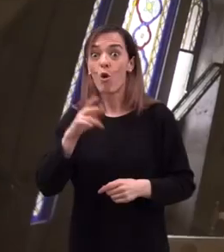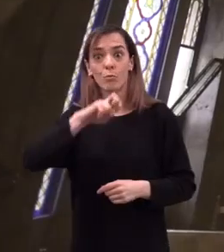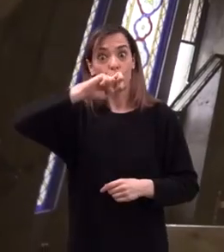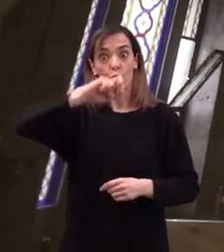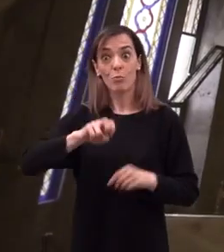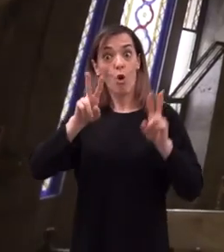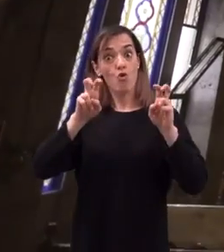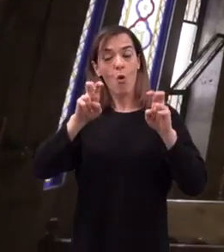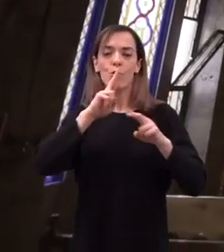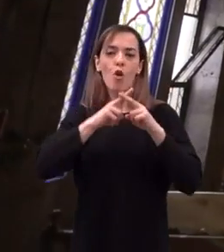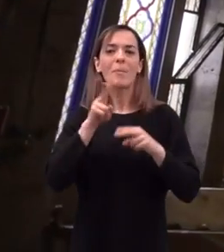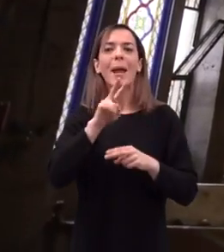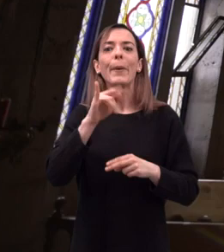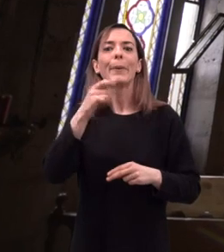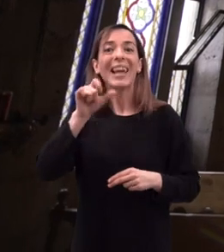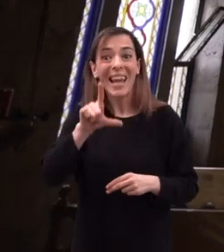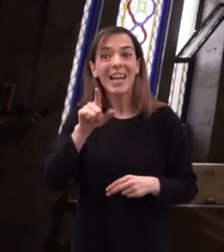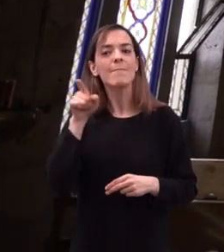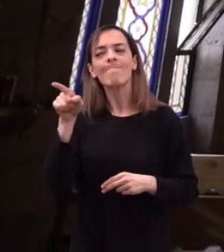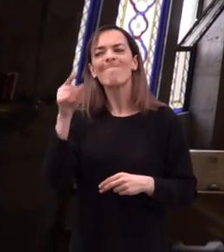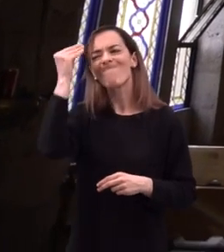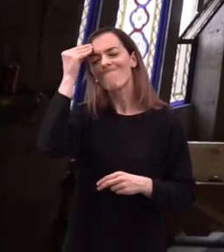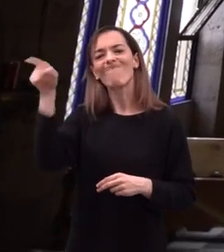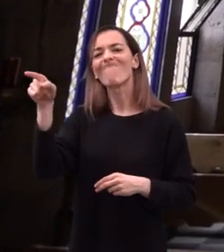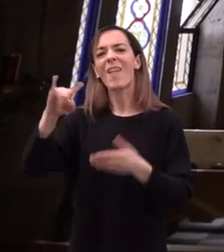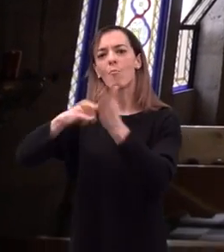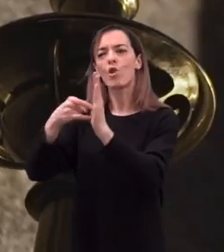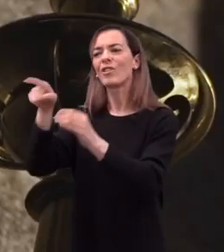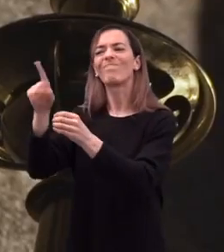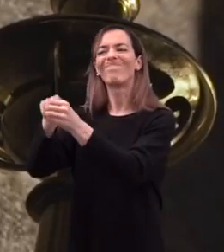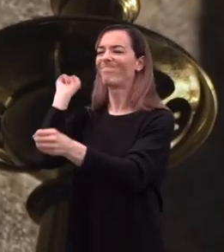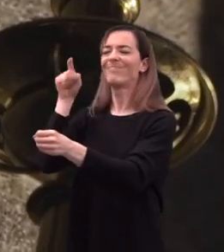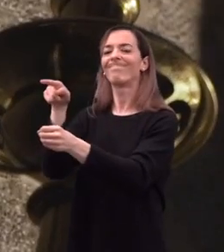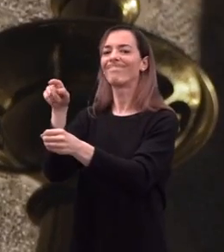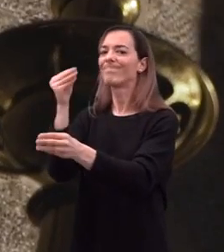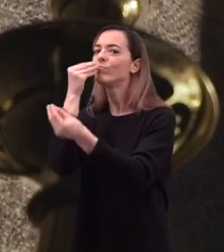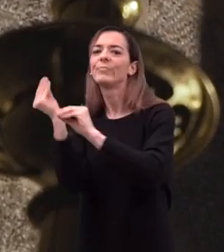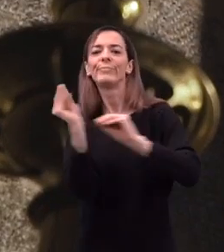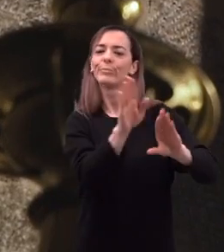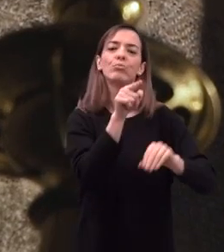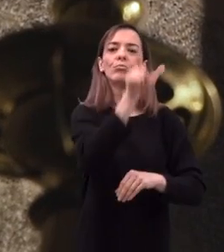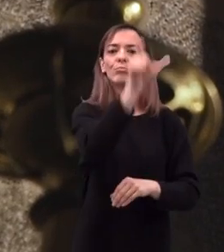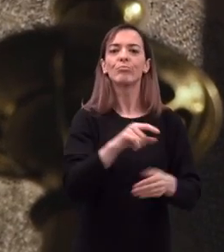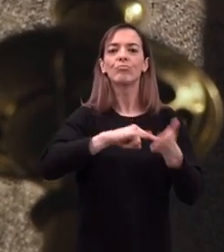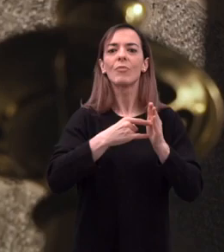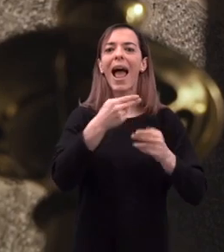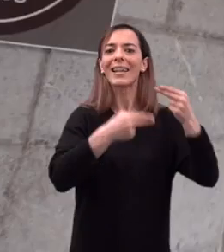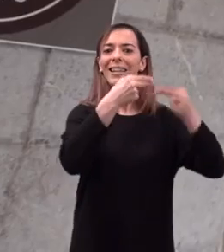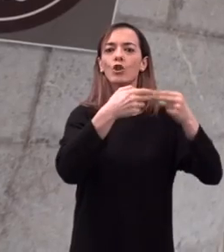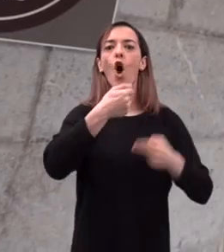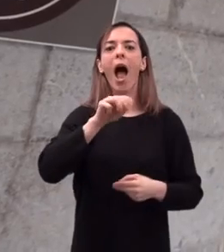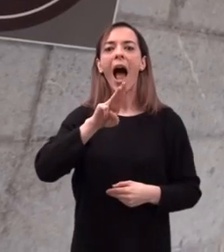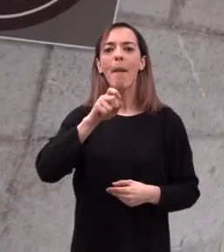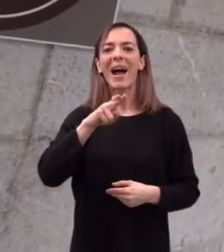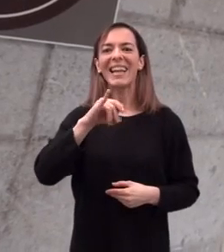pues el nuevo obispo, Ramón Martínez Vigil, decidió relevarlo del proyecto y asignárselo al arquitecto